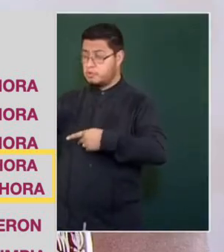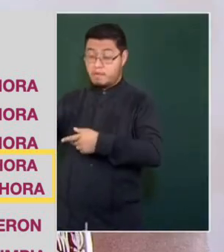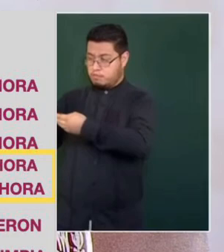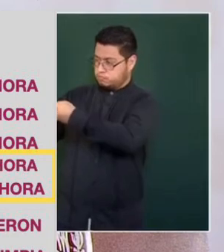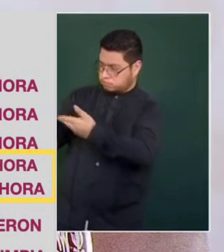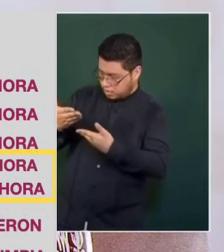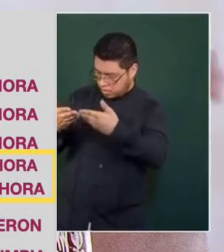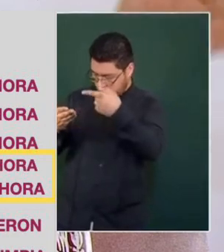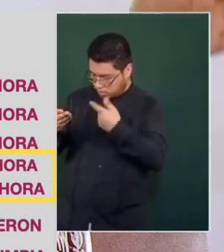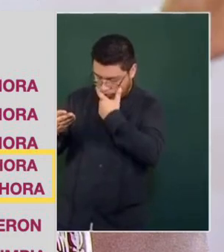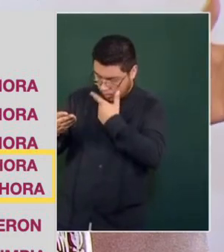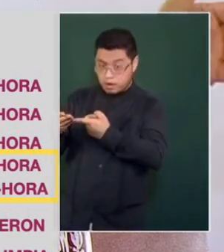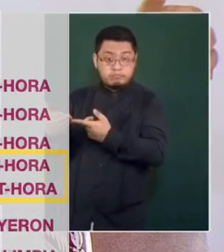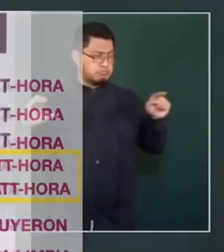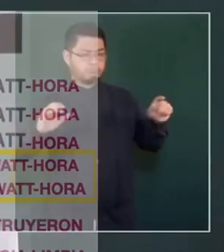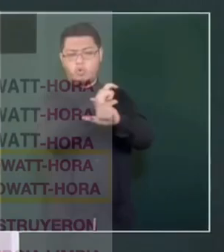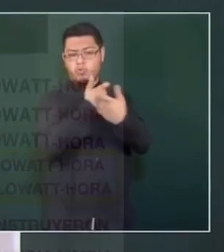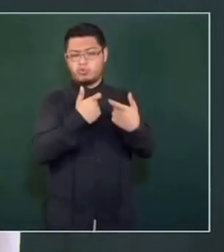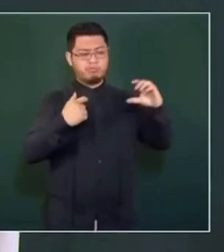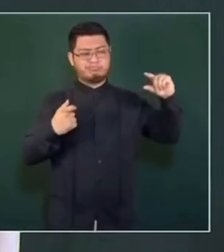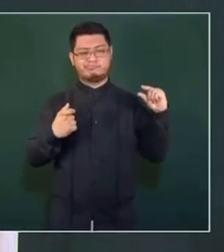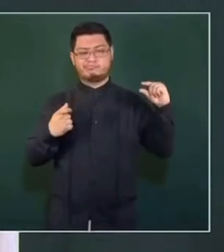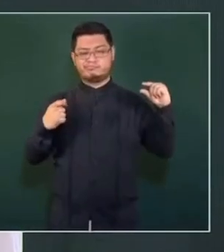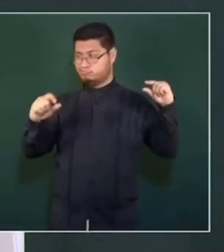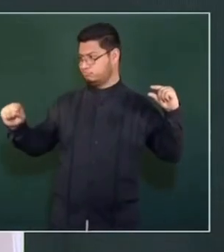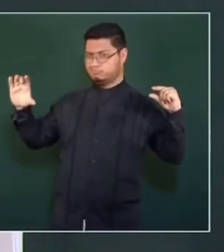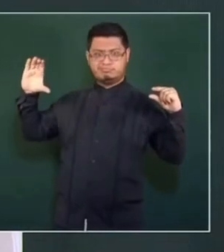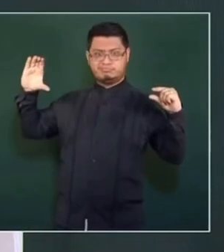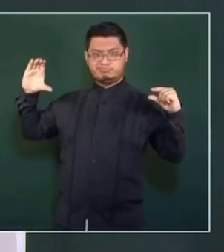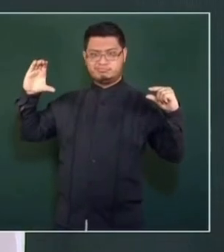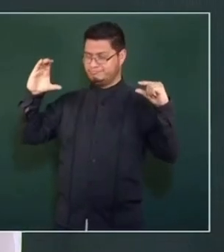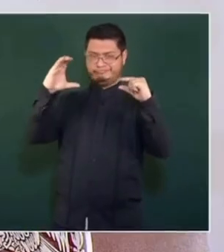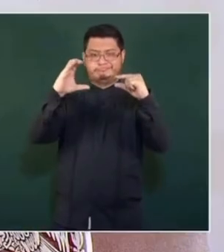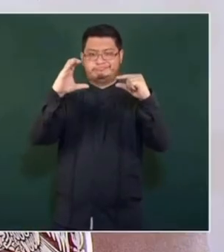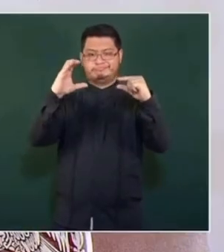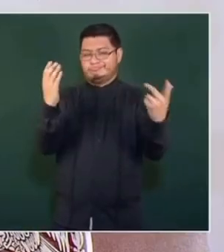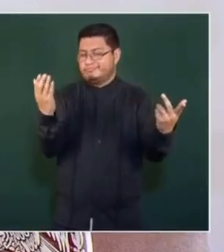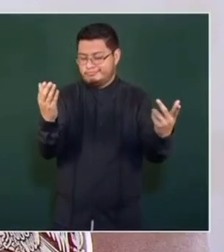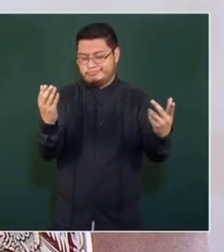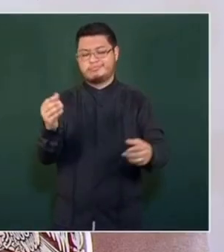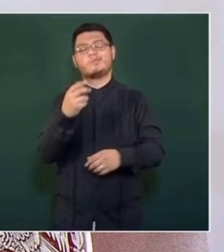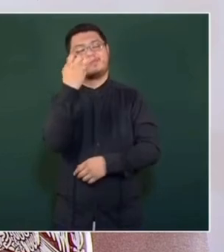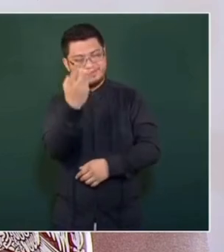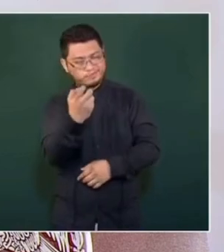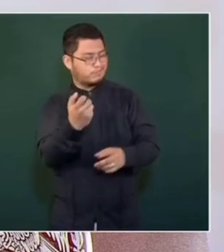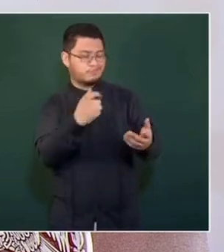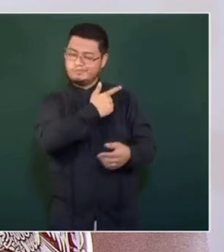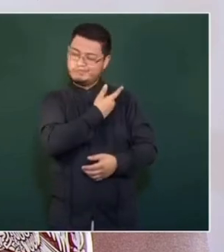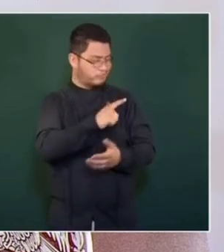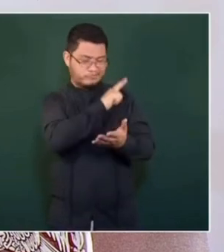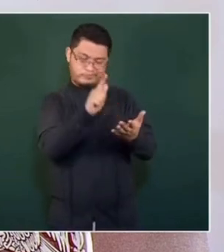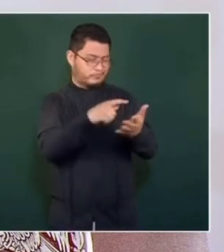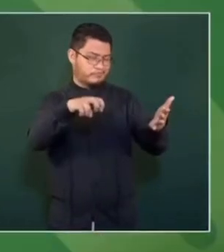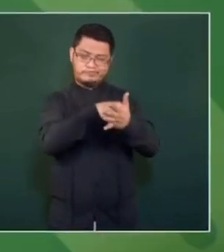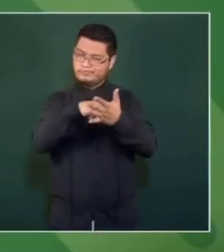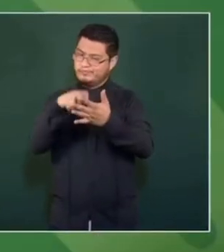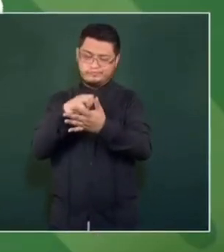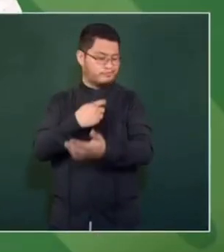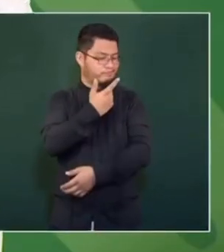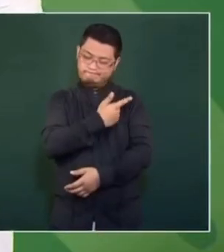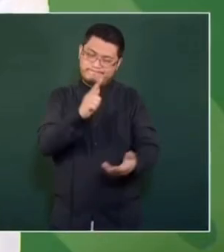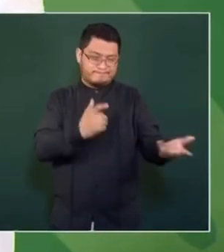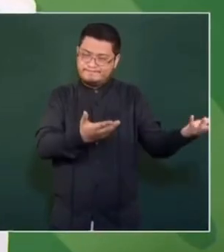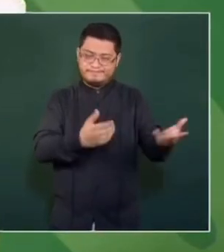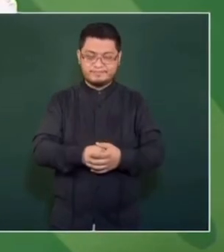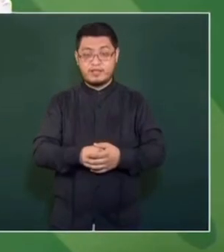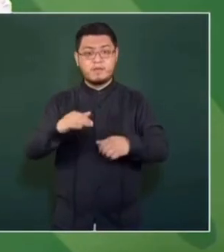recibos que llegan a los domicilios que lo que paga un Oxo. No les gusta la Reforma Energética por eso. Porque yo he